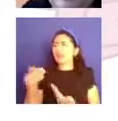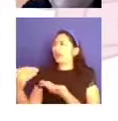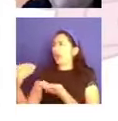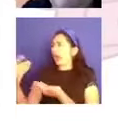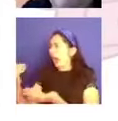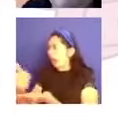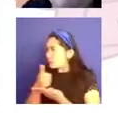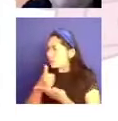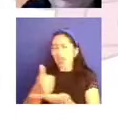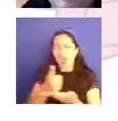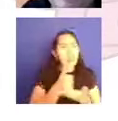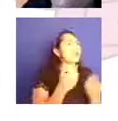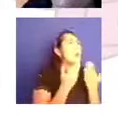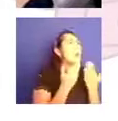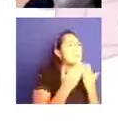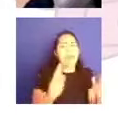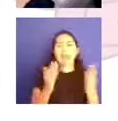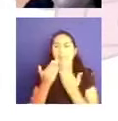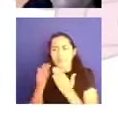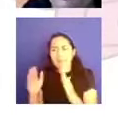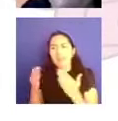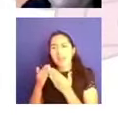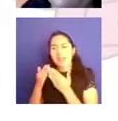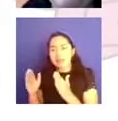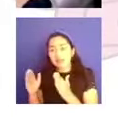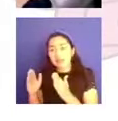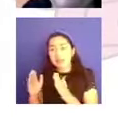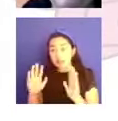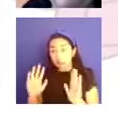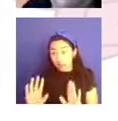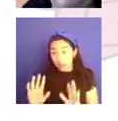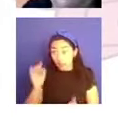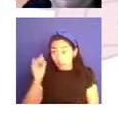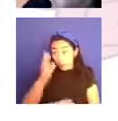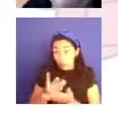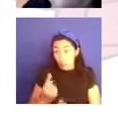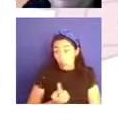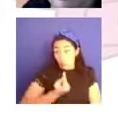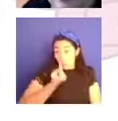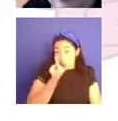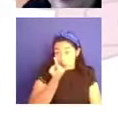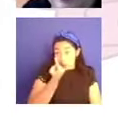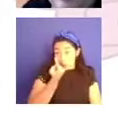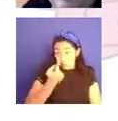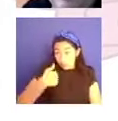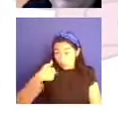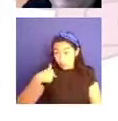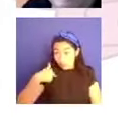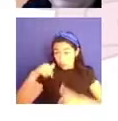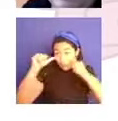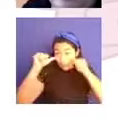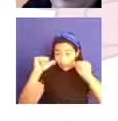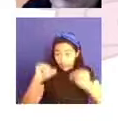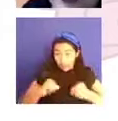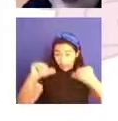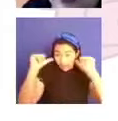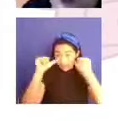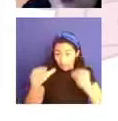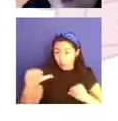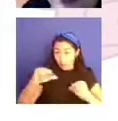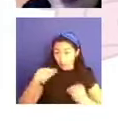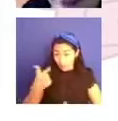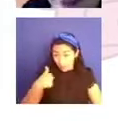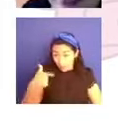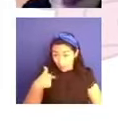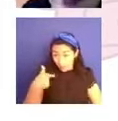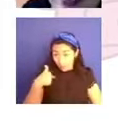que con uno mismo logramos identificar o logramos aprender a sentir tanto el bienestar